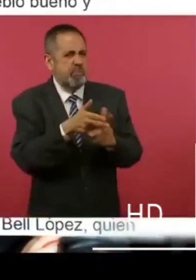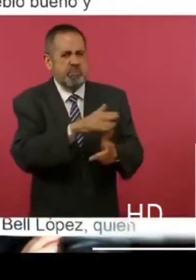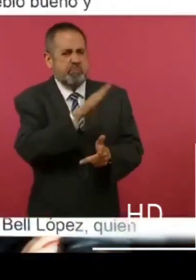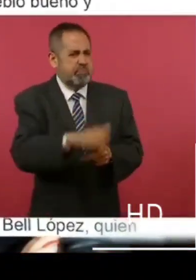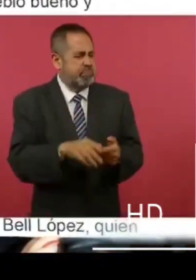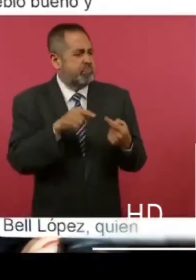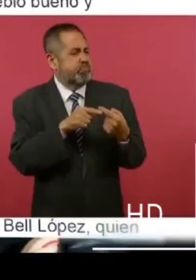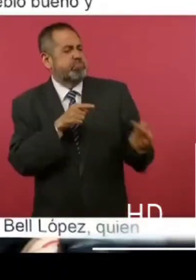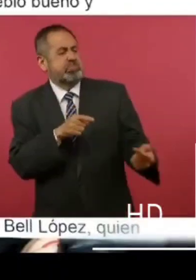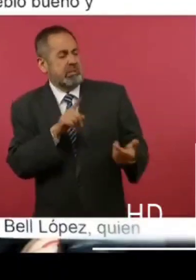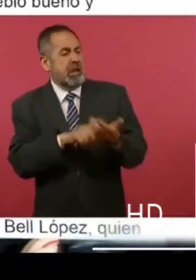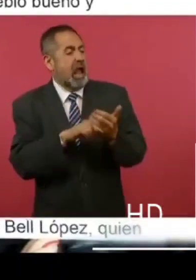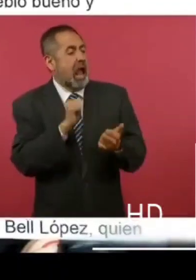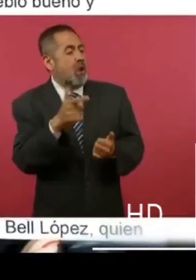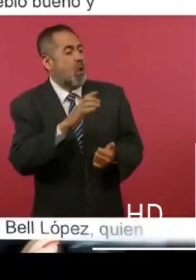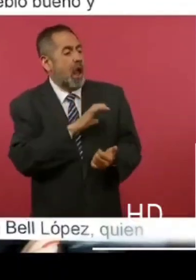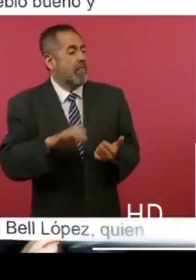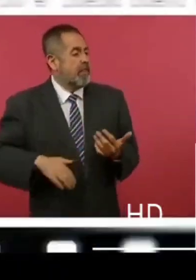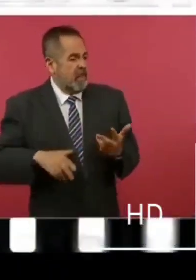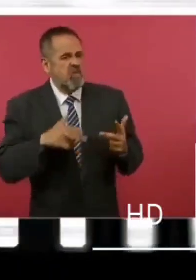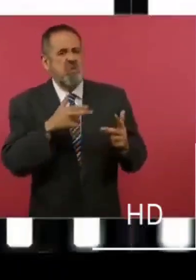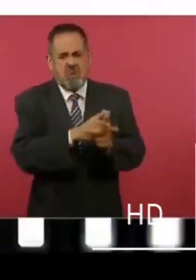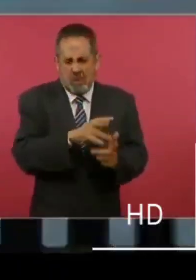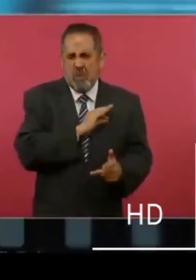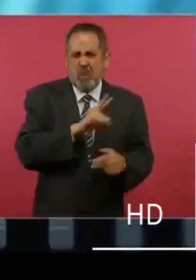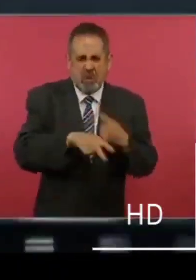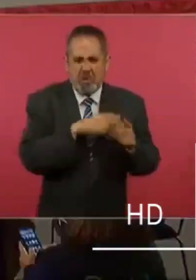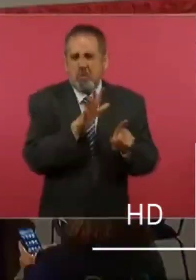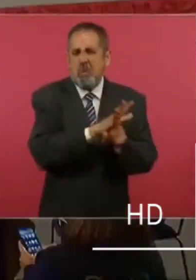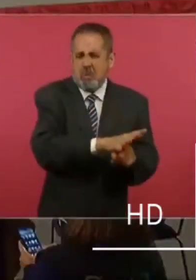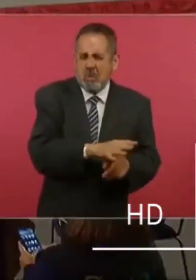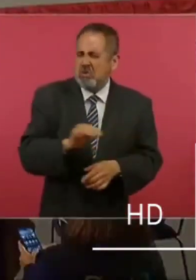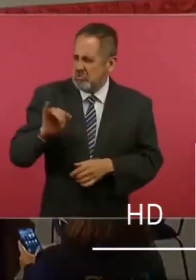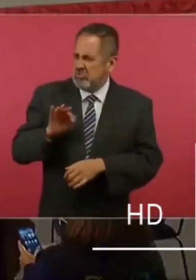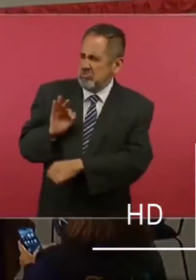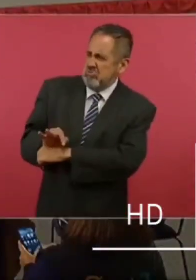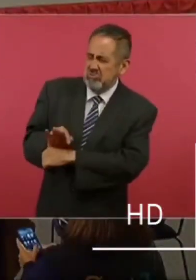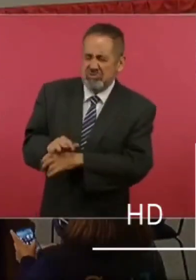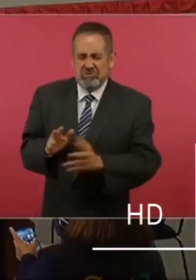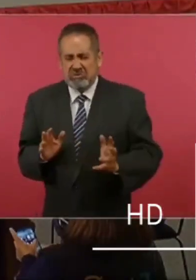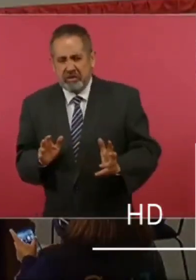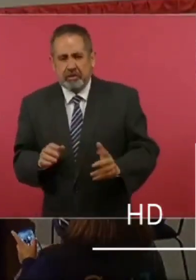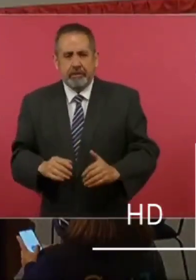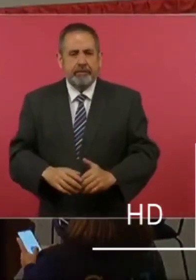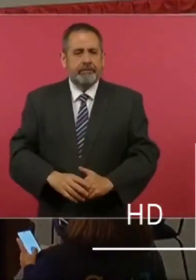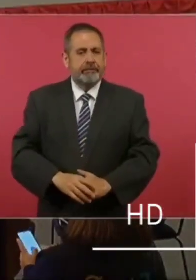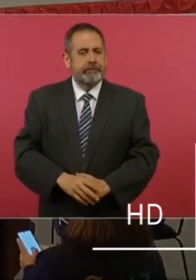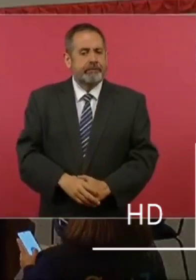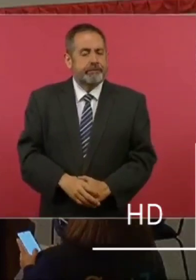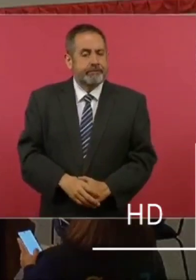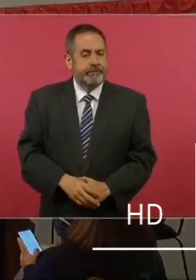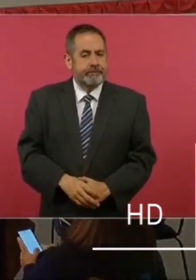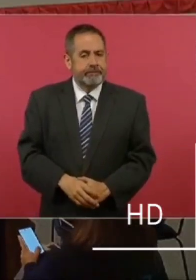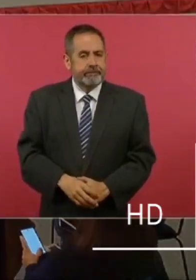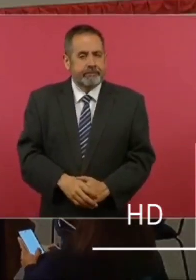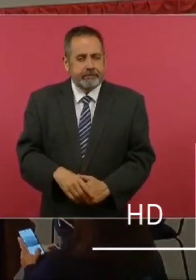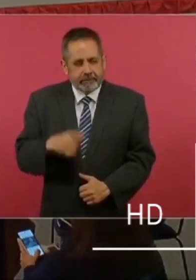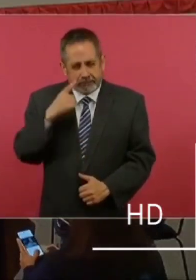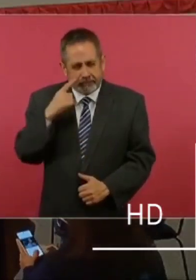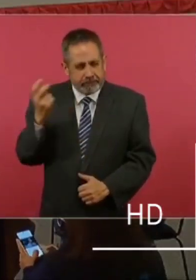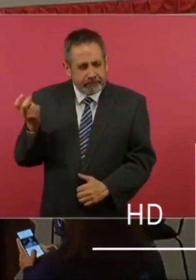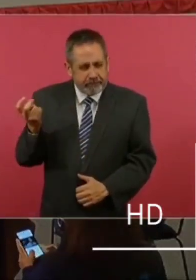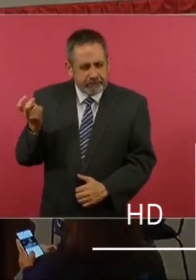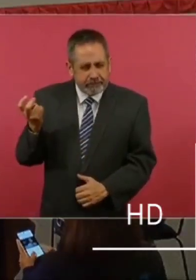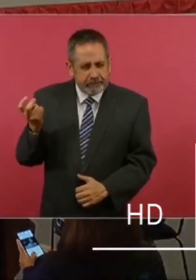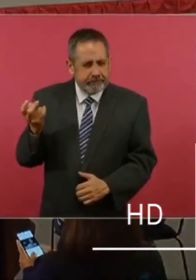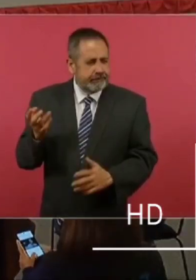peor, a alguno de los aspirantes a la oposición. Infodemia. Como ven, esto es solo el